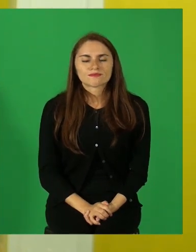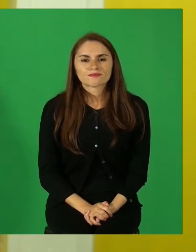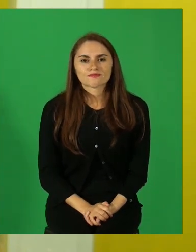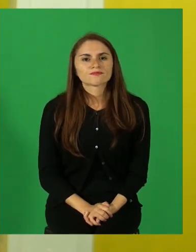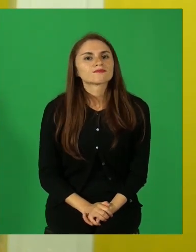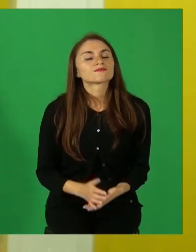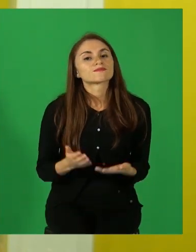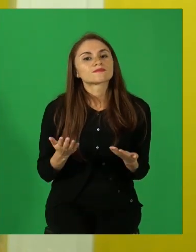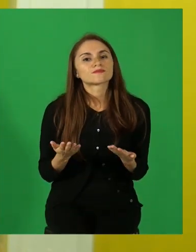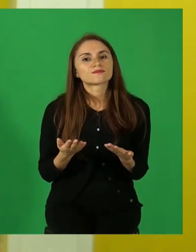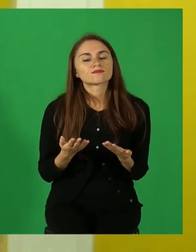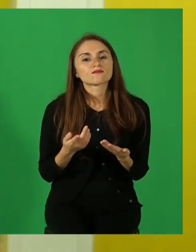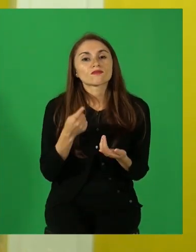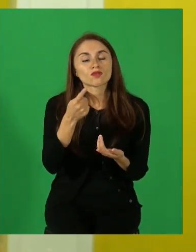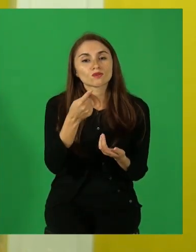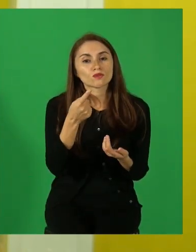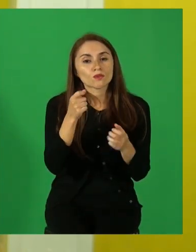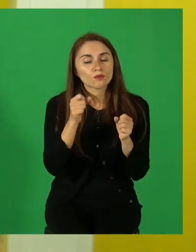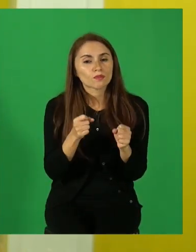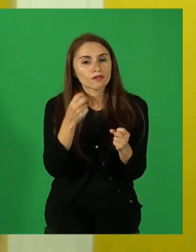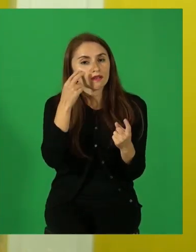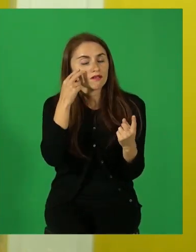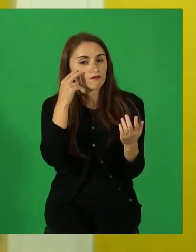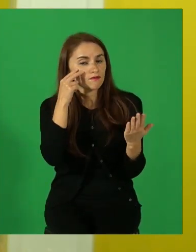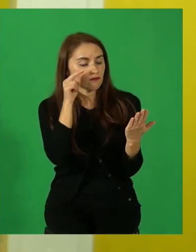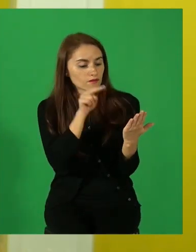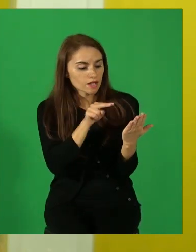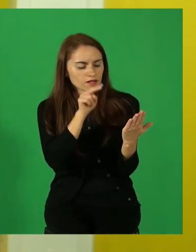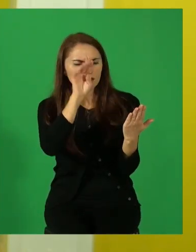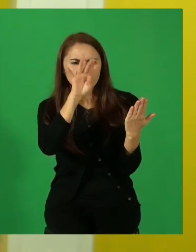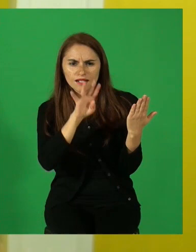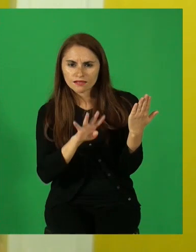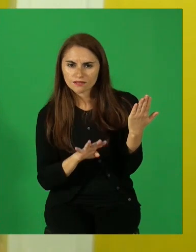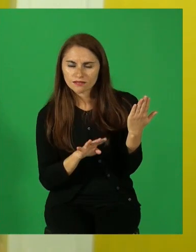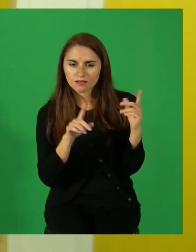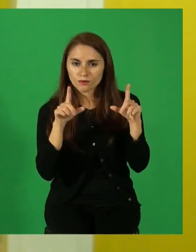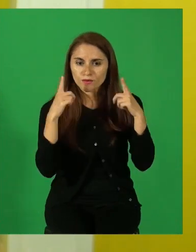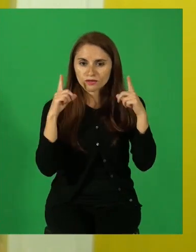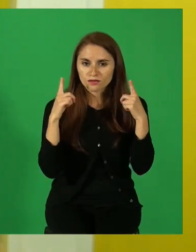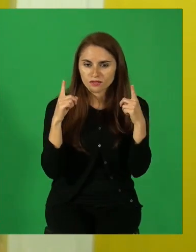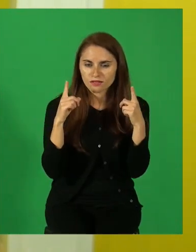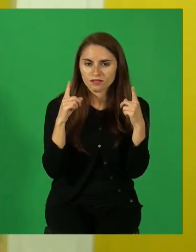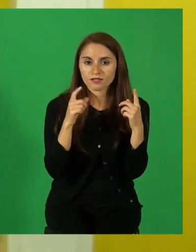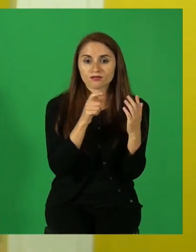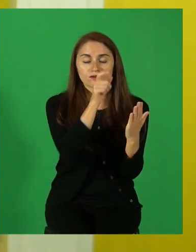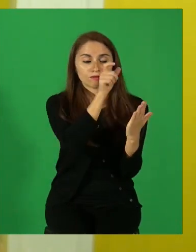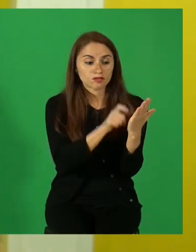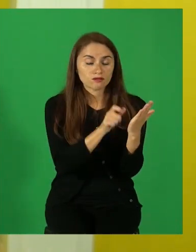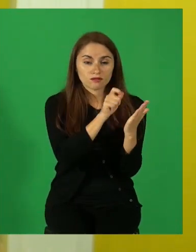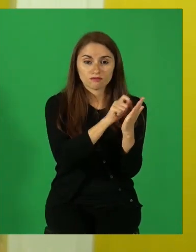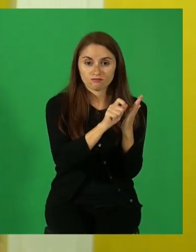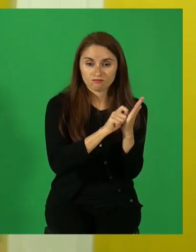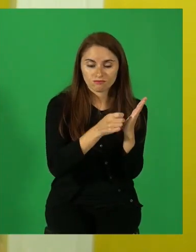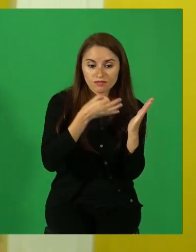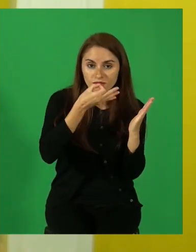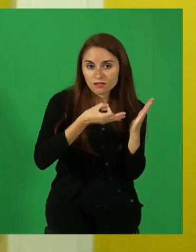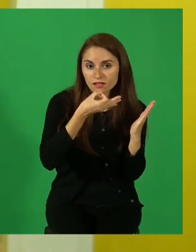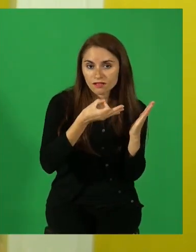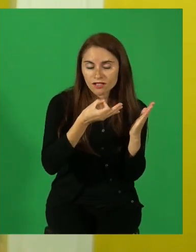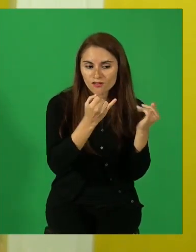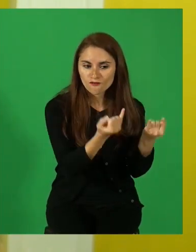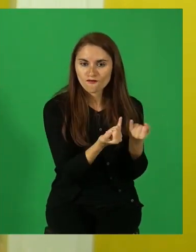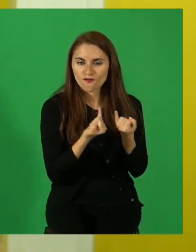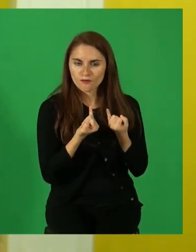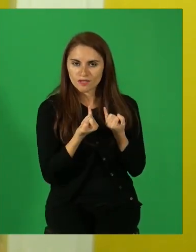Para conocer, para que tú puedas analizar las características de los personajes, el narrador te va a entregar esta información.